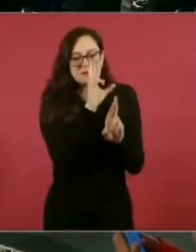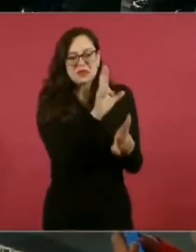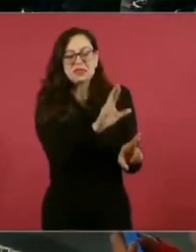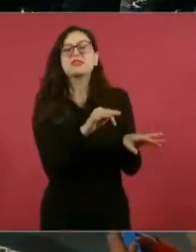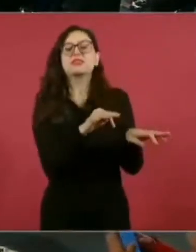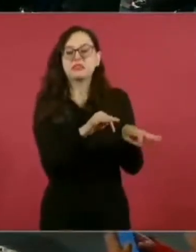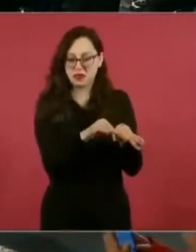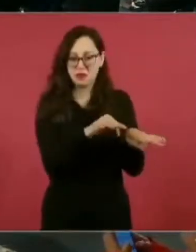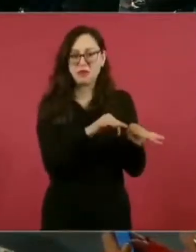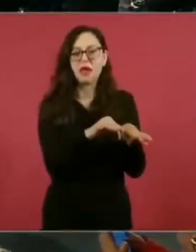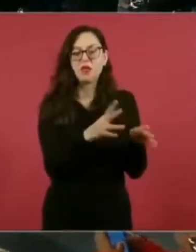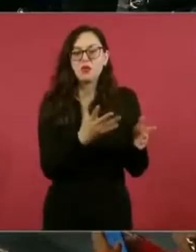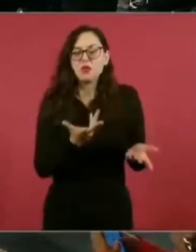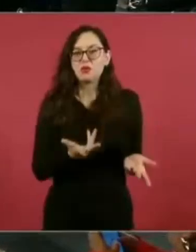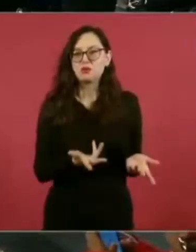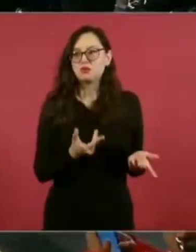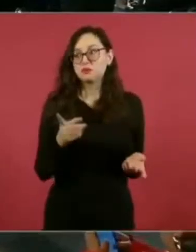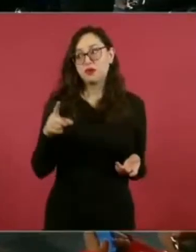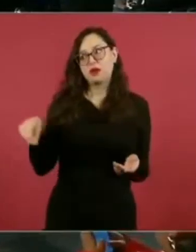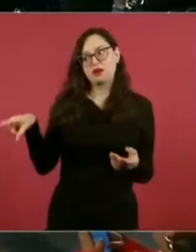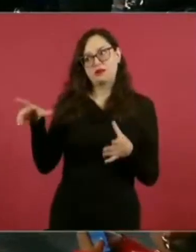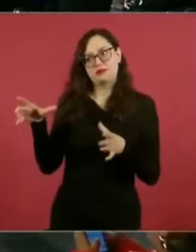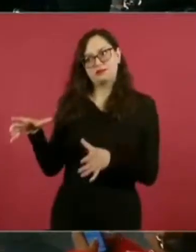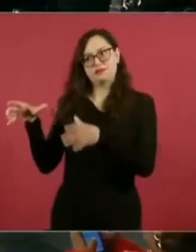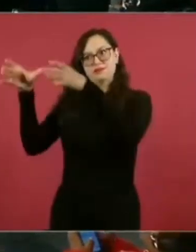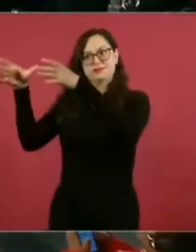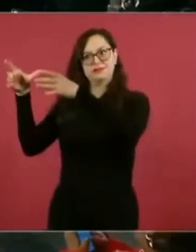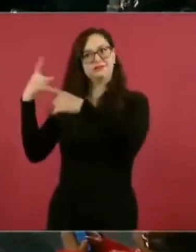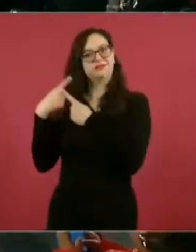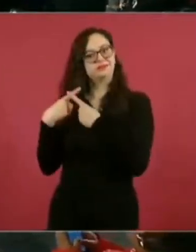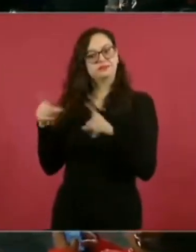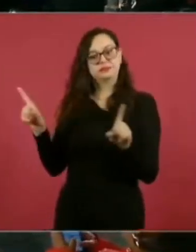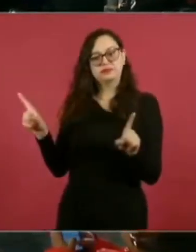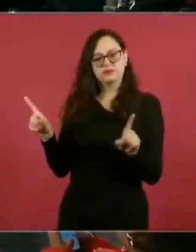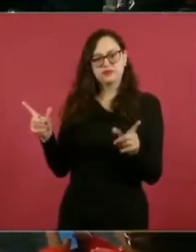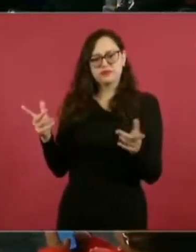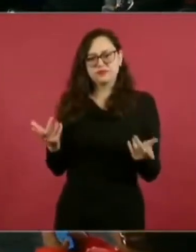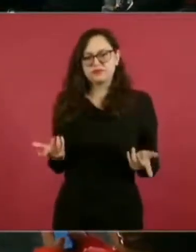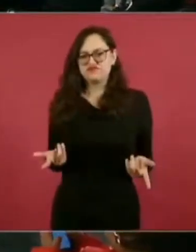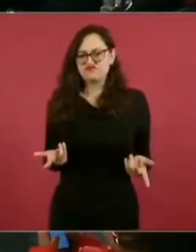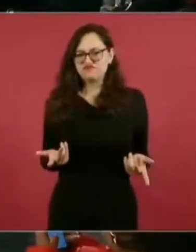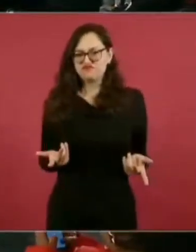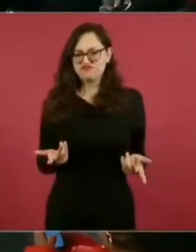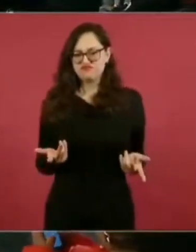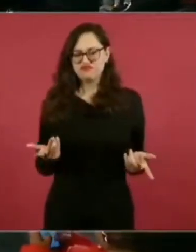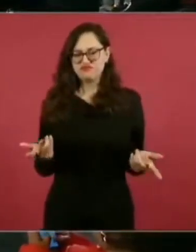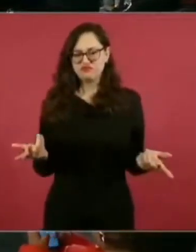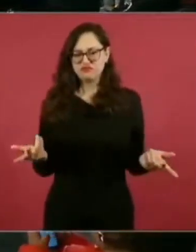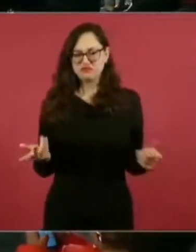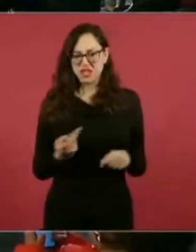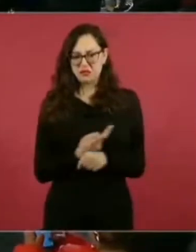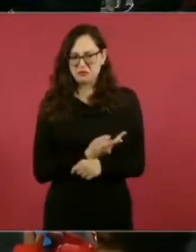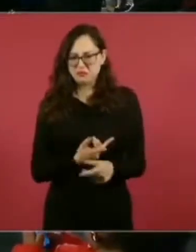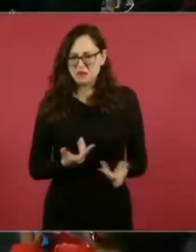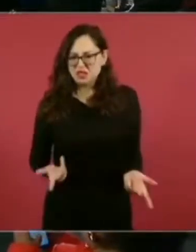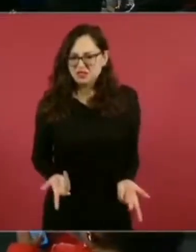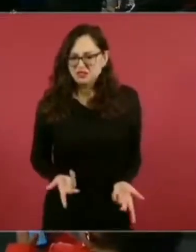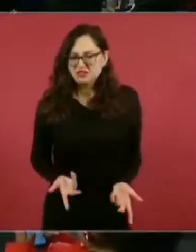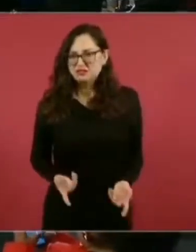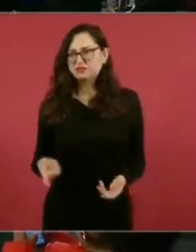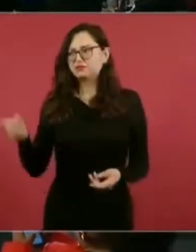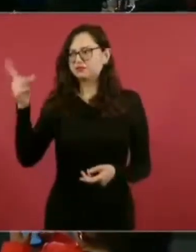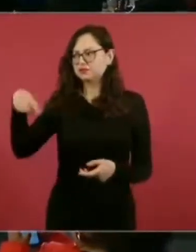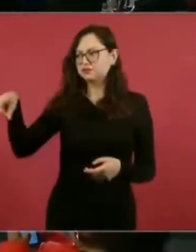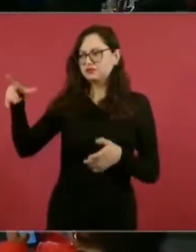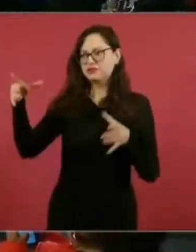al no ser que estén defendiendo a jueces que